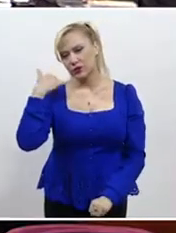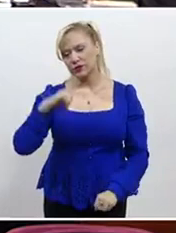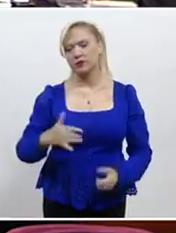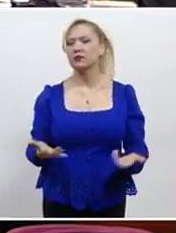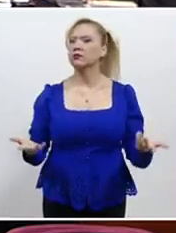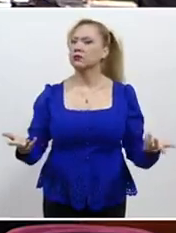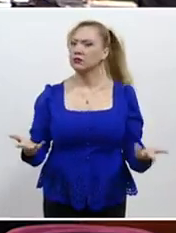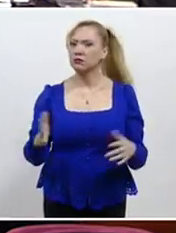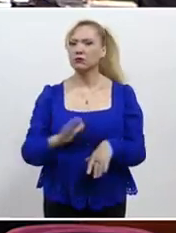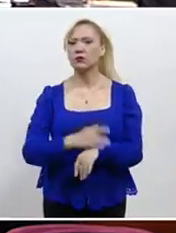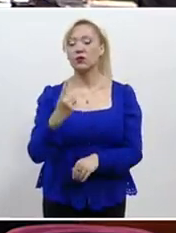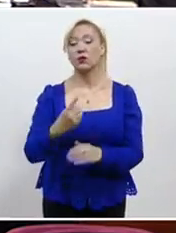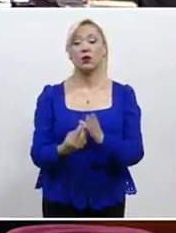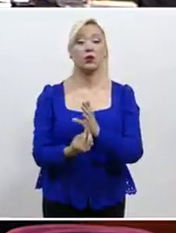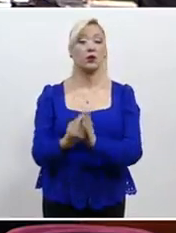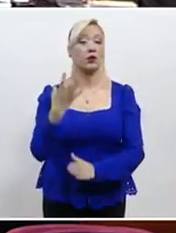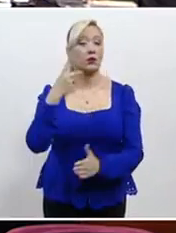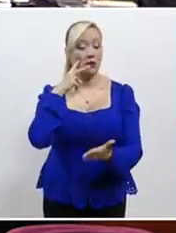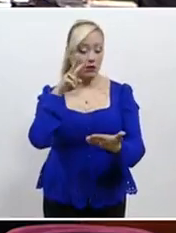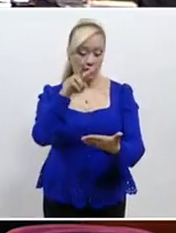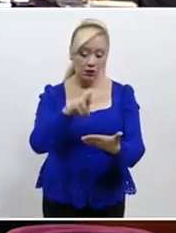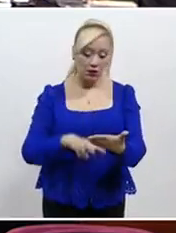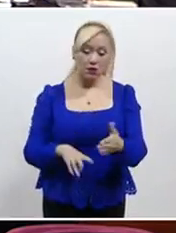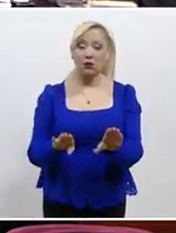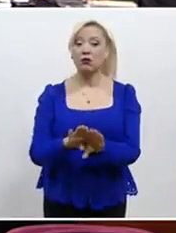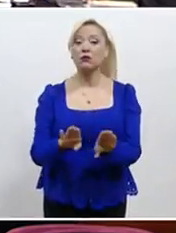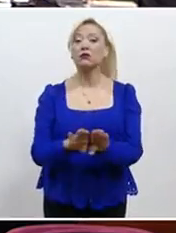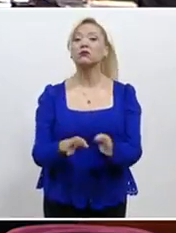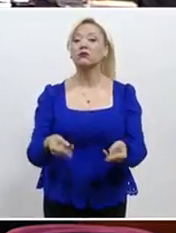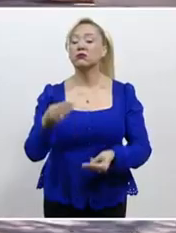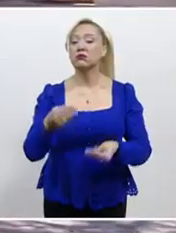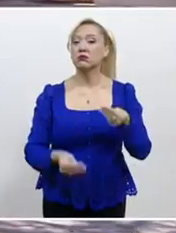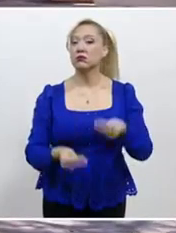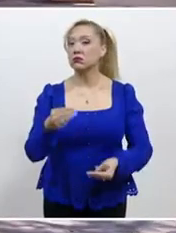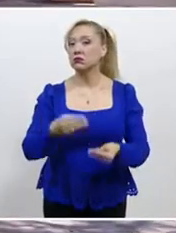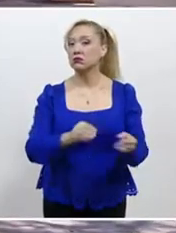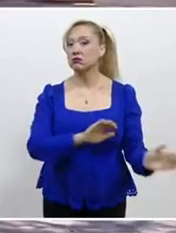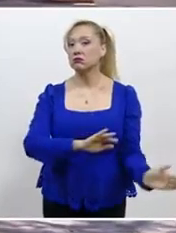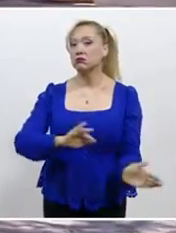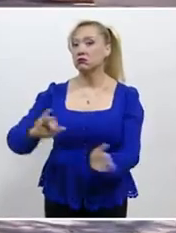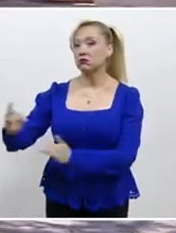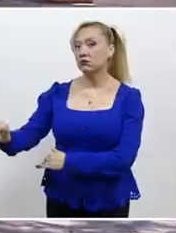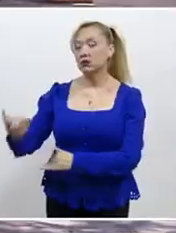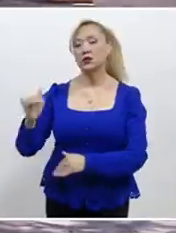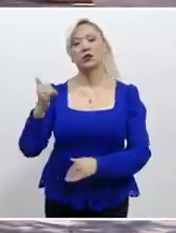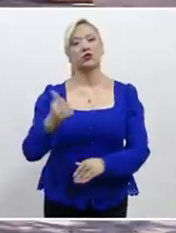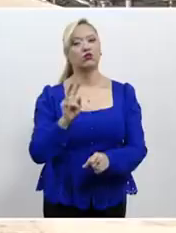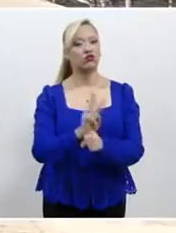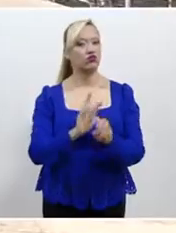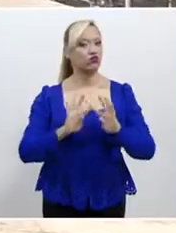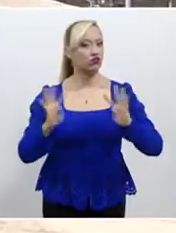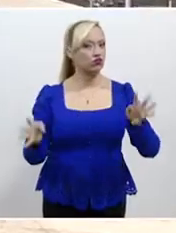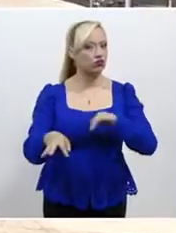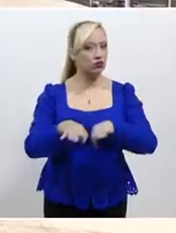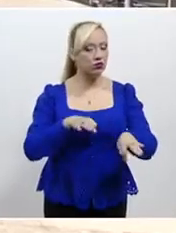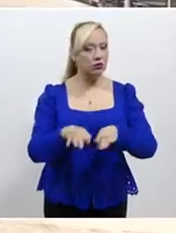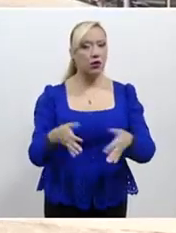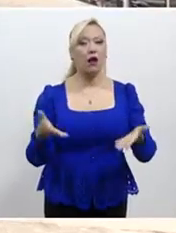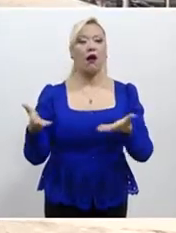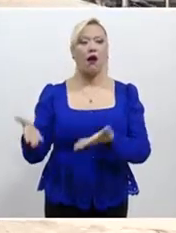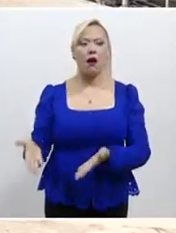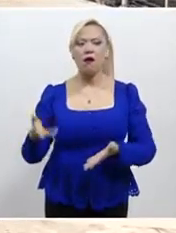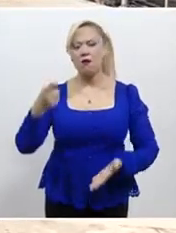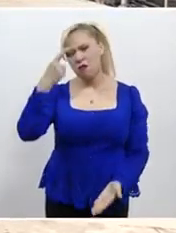que contemplaban un nuevo supuesto para el retiro de las y los magistrados y de las y los consejeros. Este nuevo supuesto